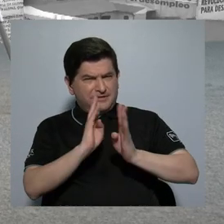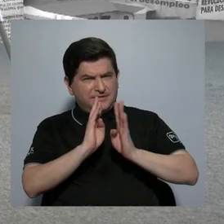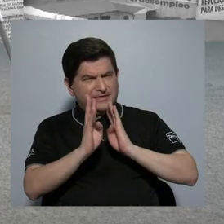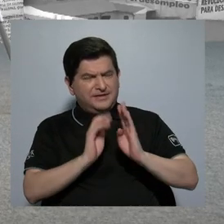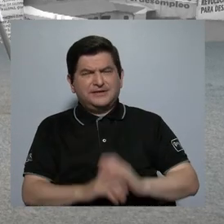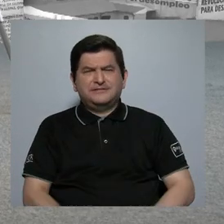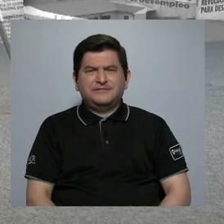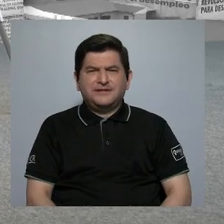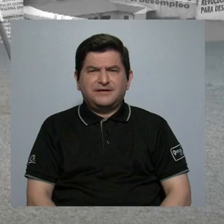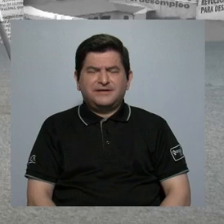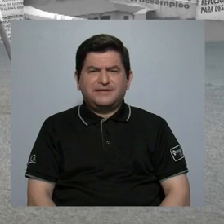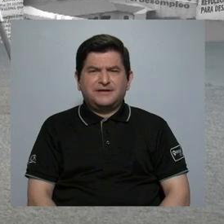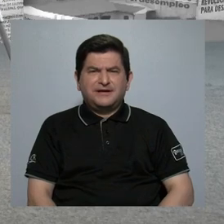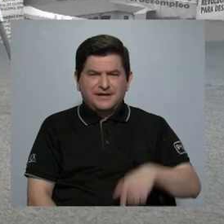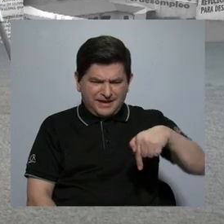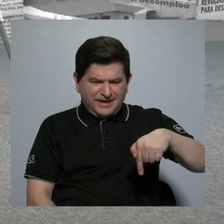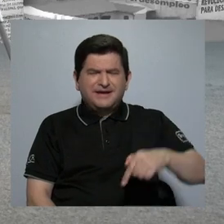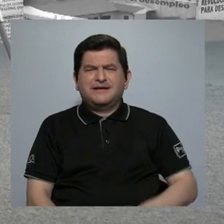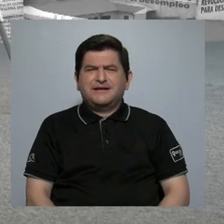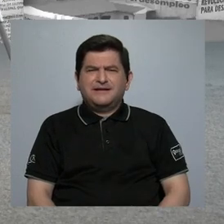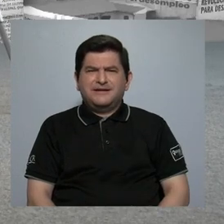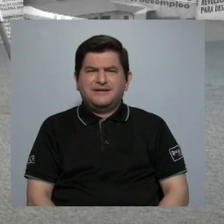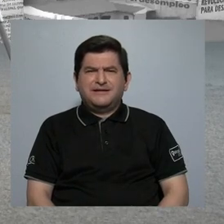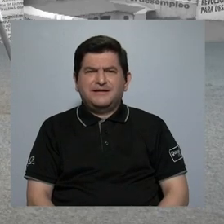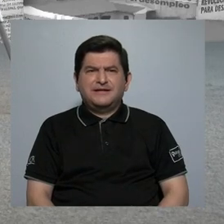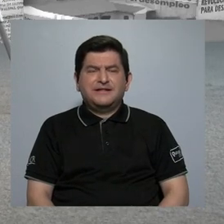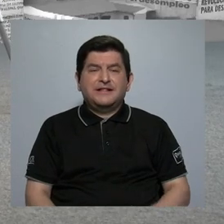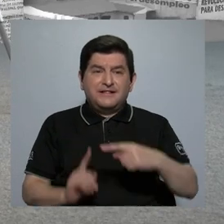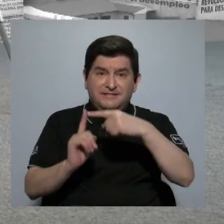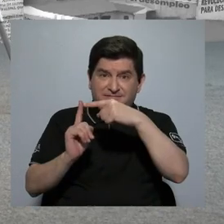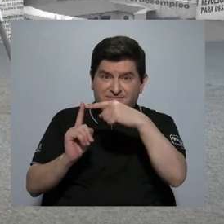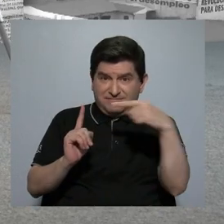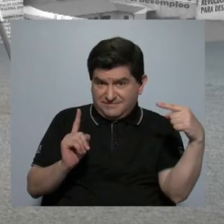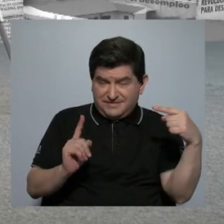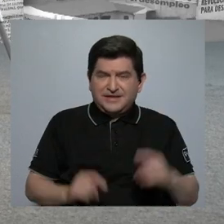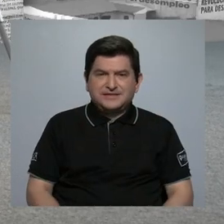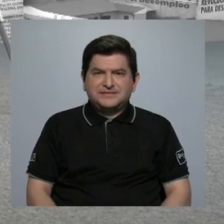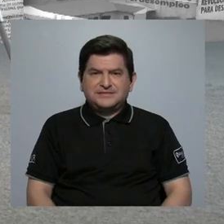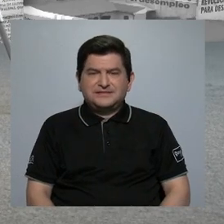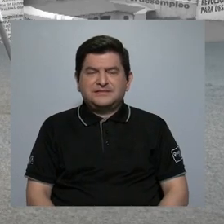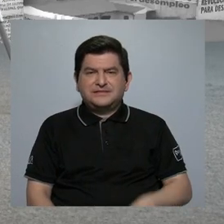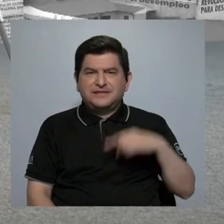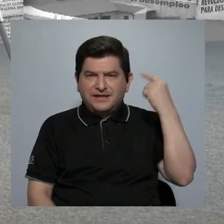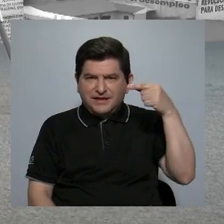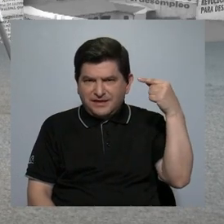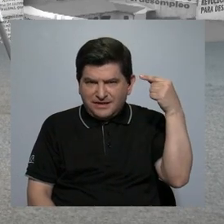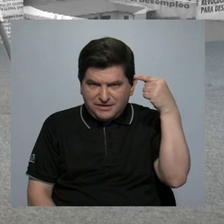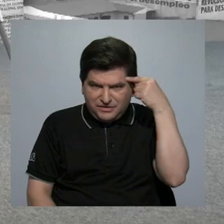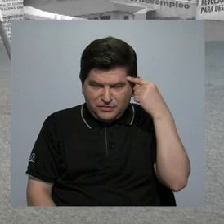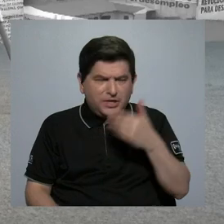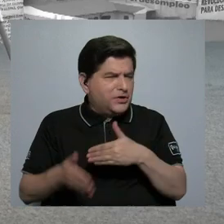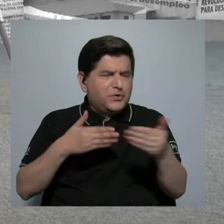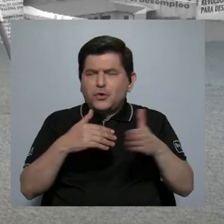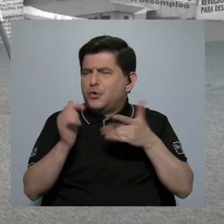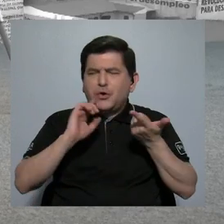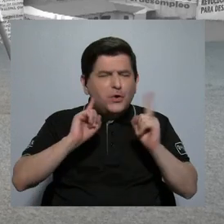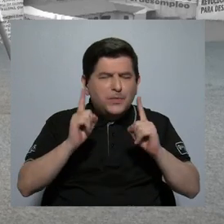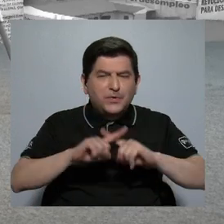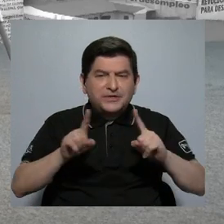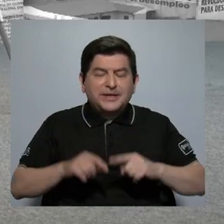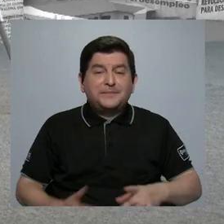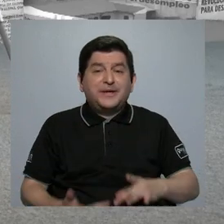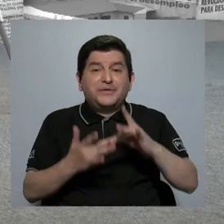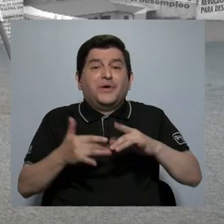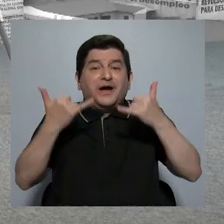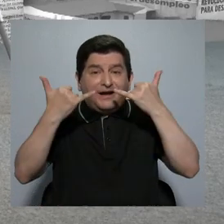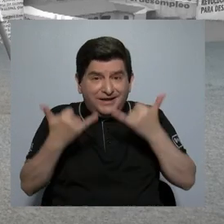que se ha acrecentado por parte de la Administración, independientemente de la que esté, pero en